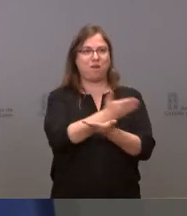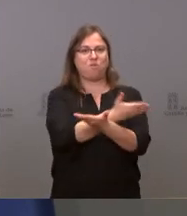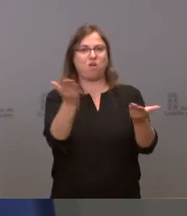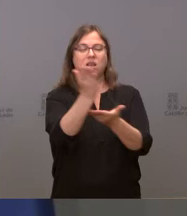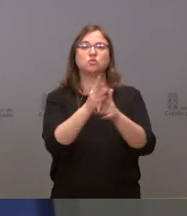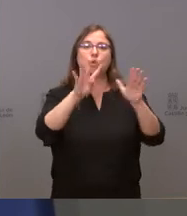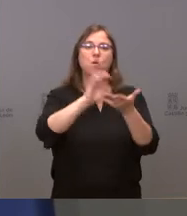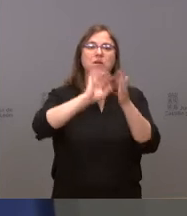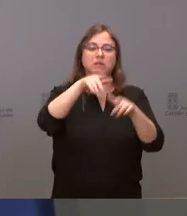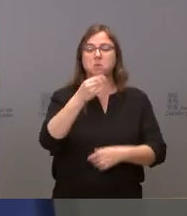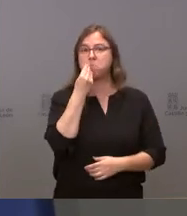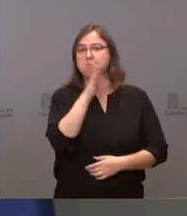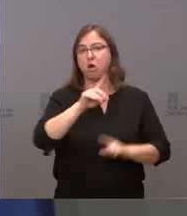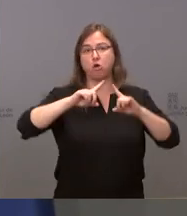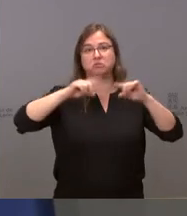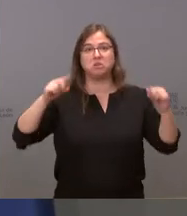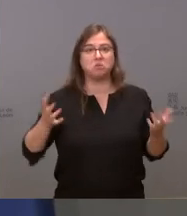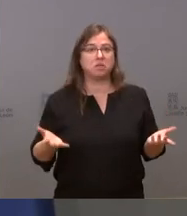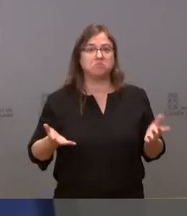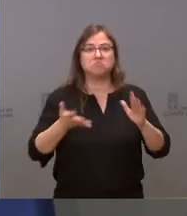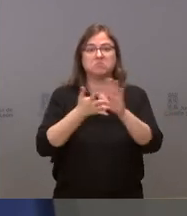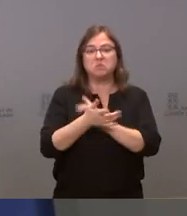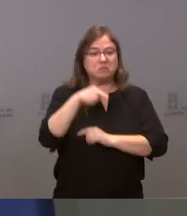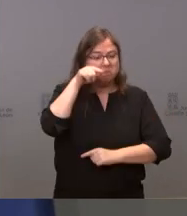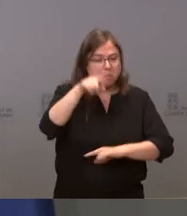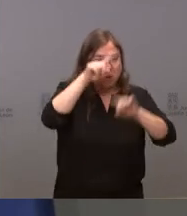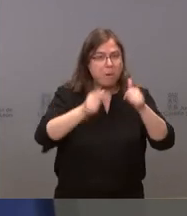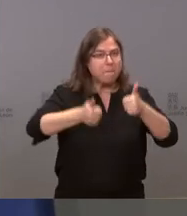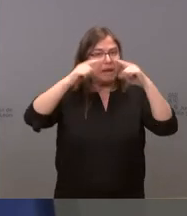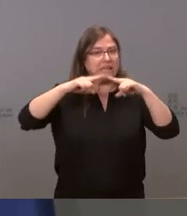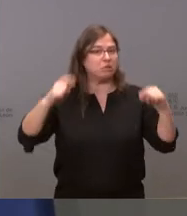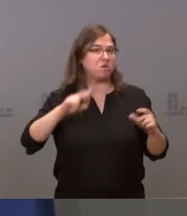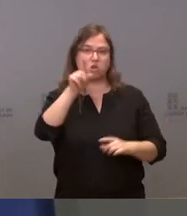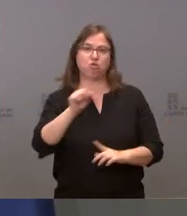en ese sentido. Por tanto, no es el sitio que más nos preocupa en este momento.